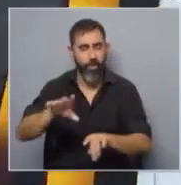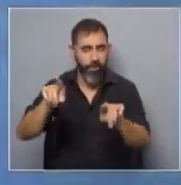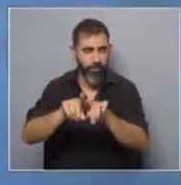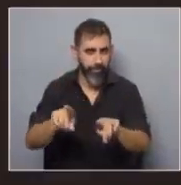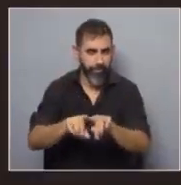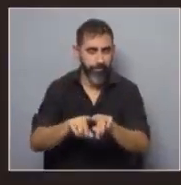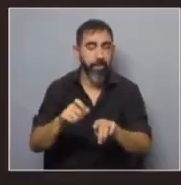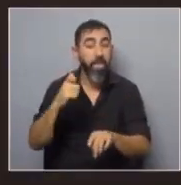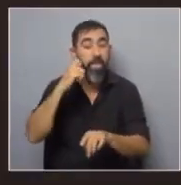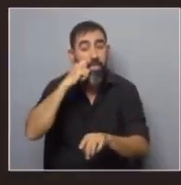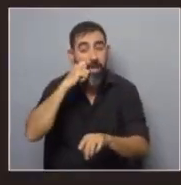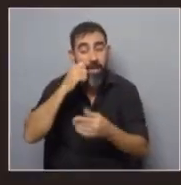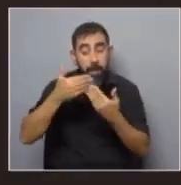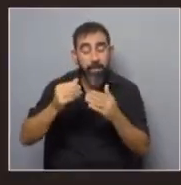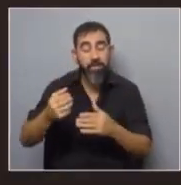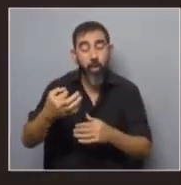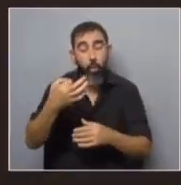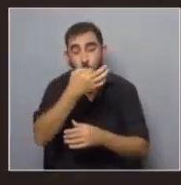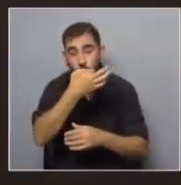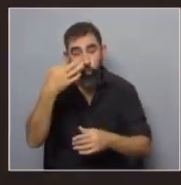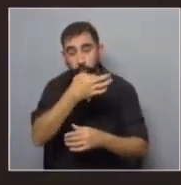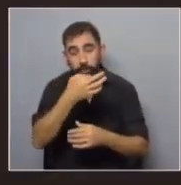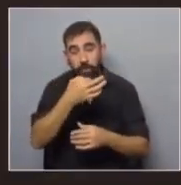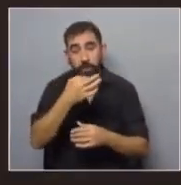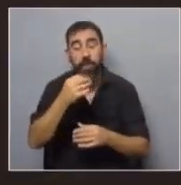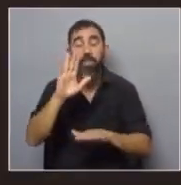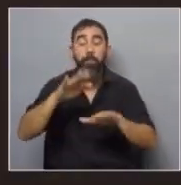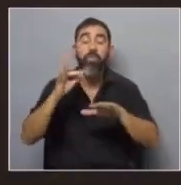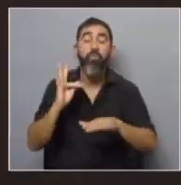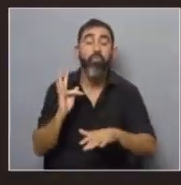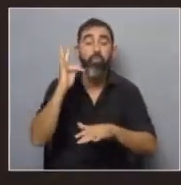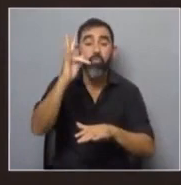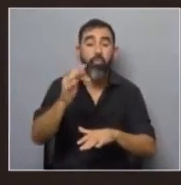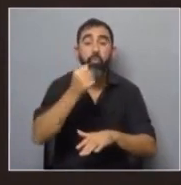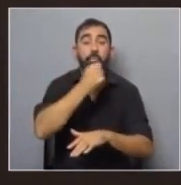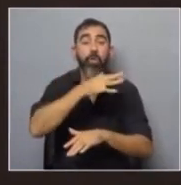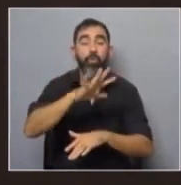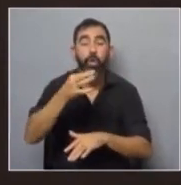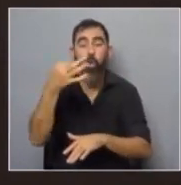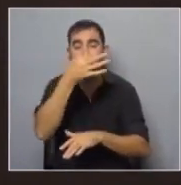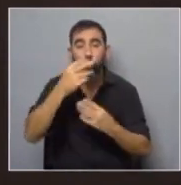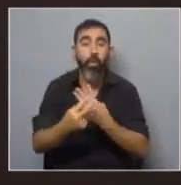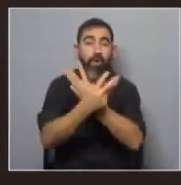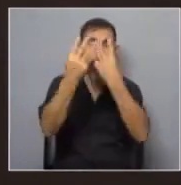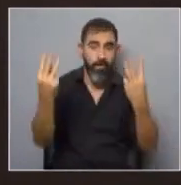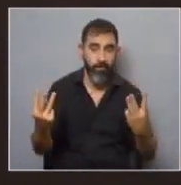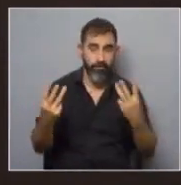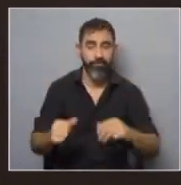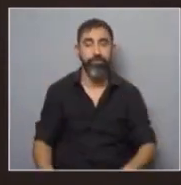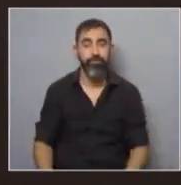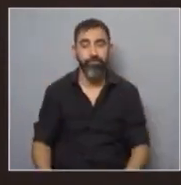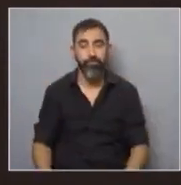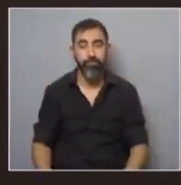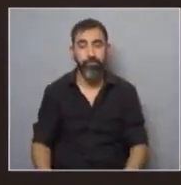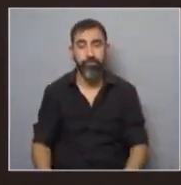la edad a la cual vos empezás a consumir determinadas drogas impacta en tu futuro, en tu historia de consumo. Y no